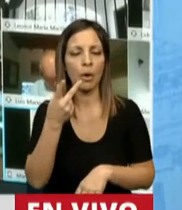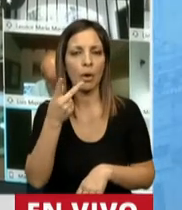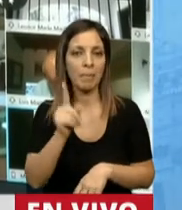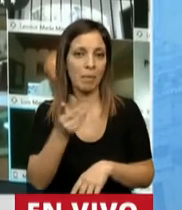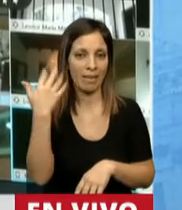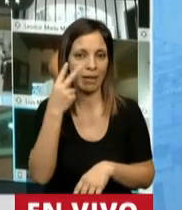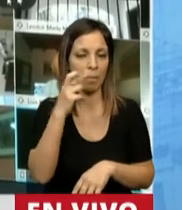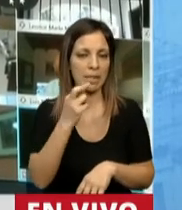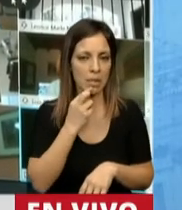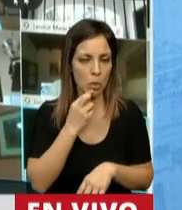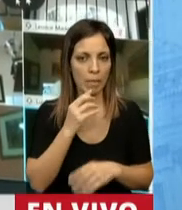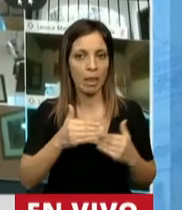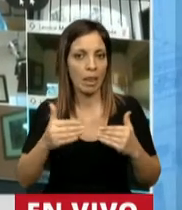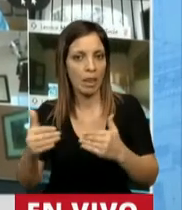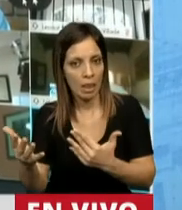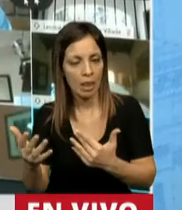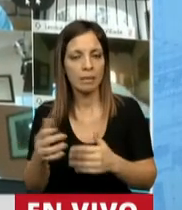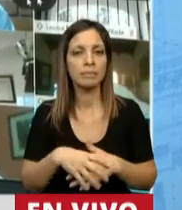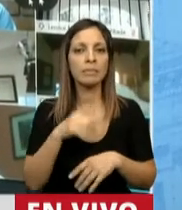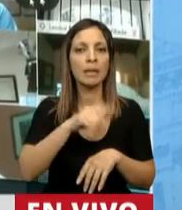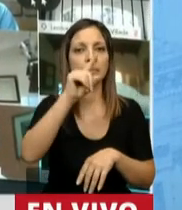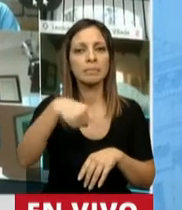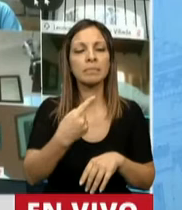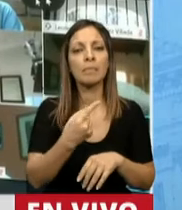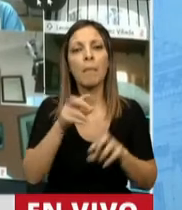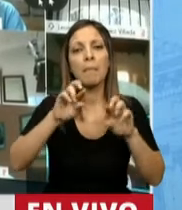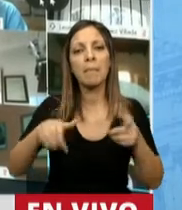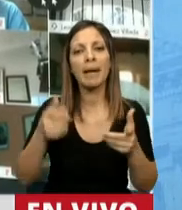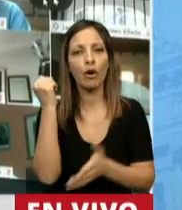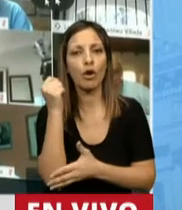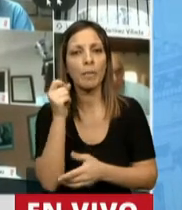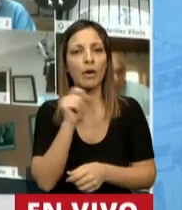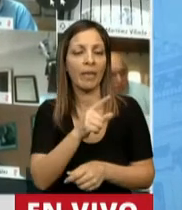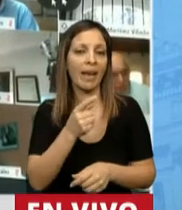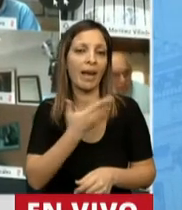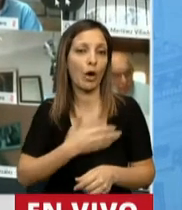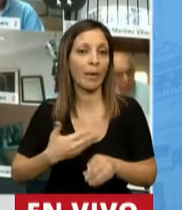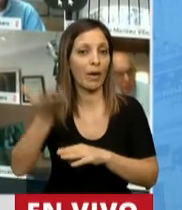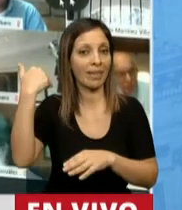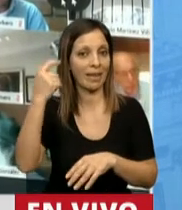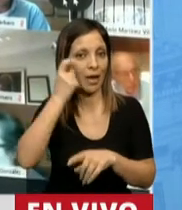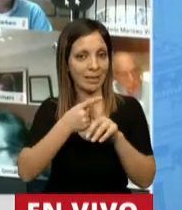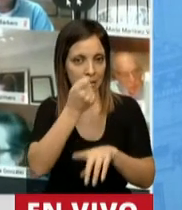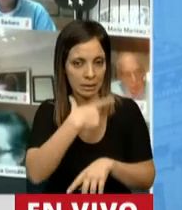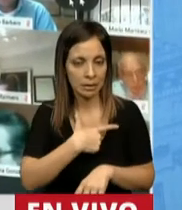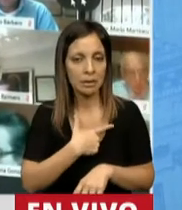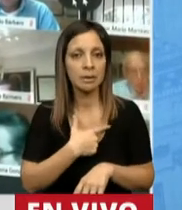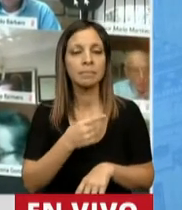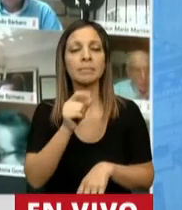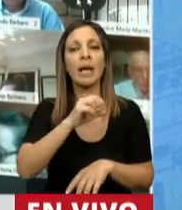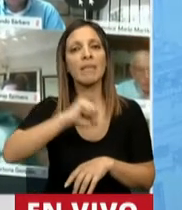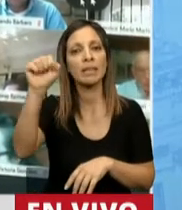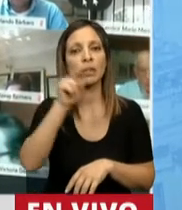formulado, en función del optimista plan económico que tenía el gobierno anterior, que previó una instalación del 23%